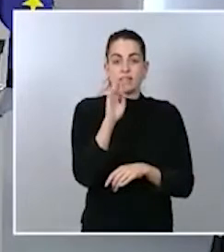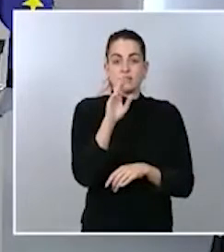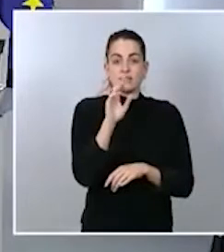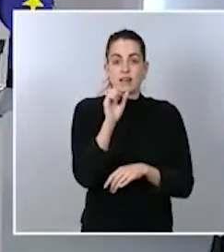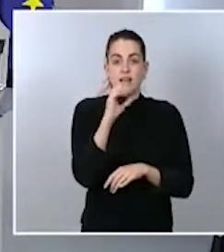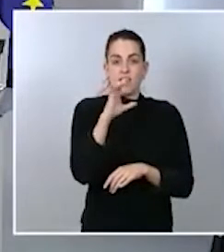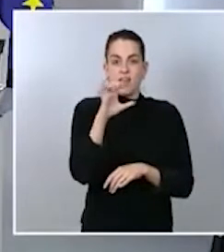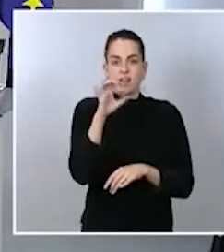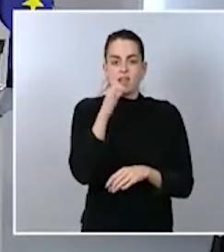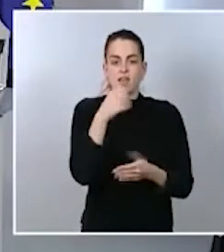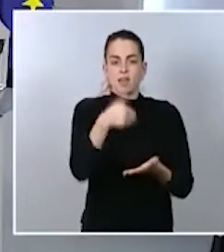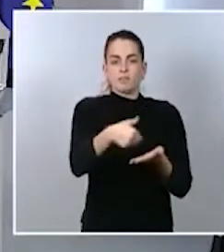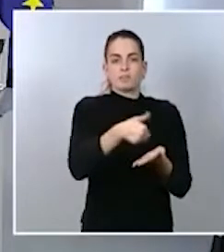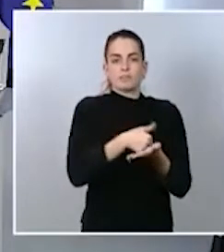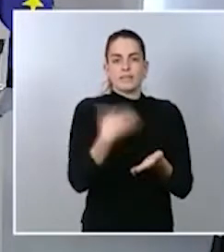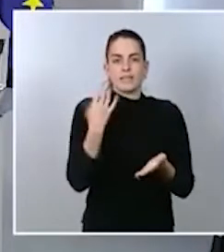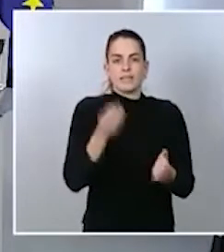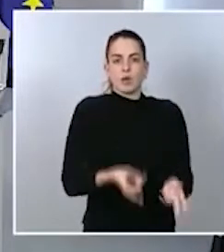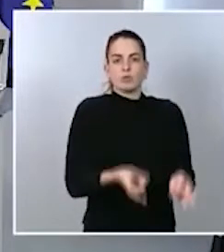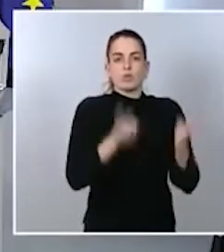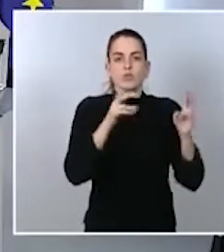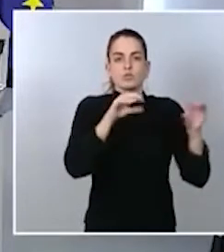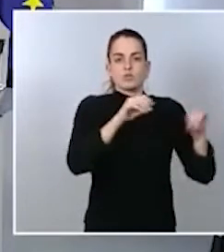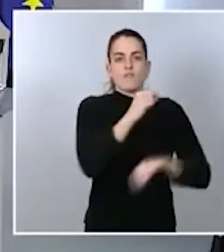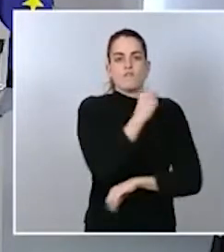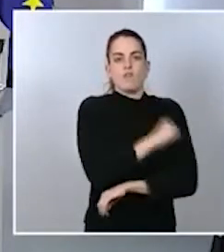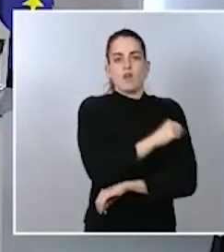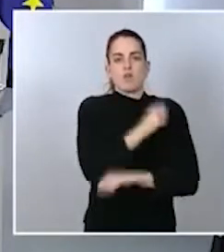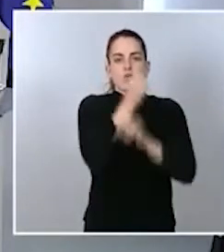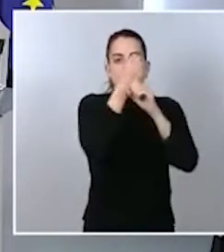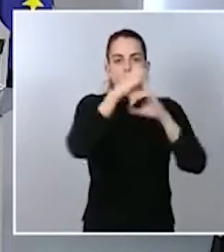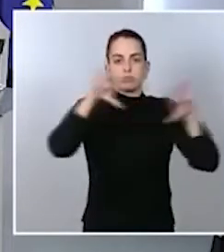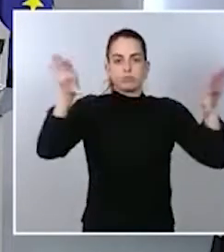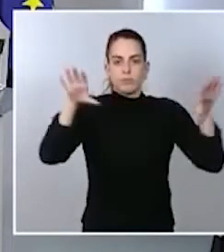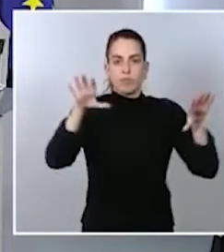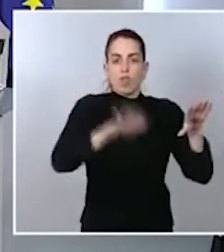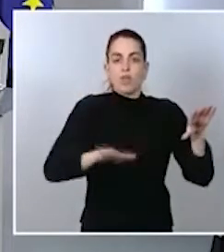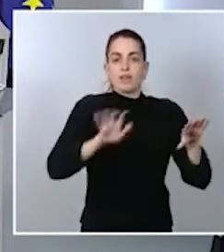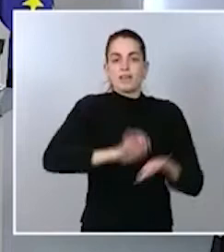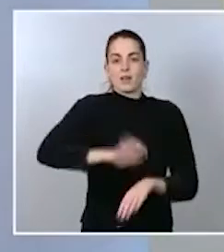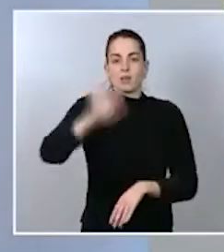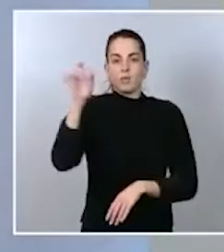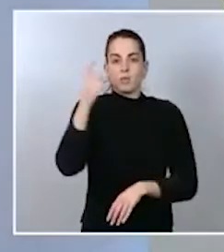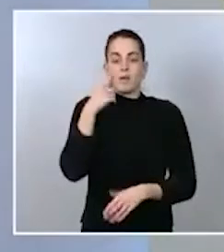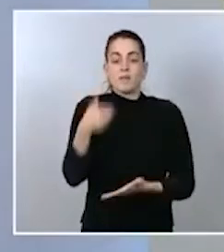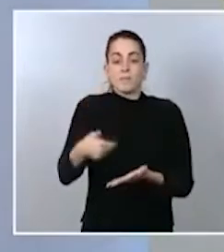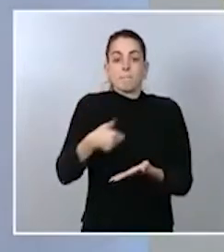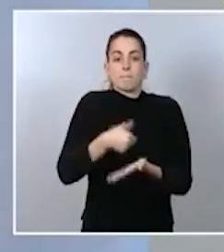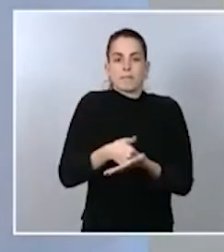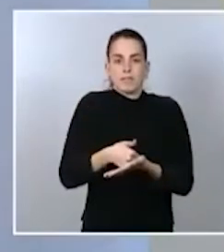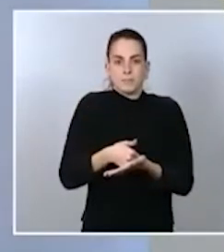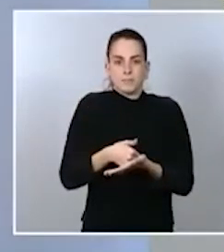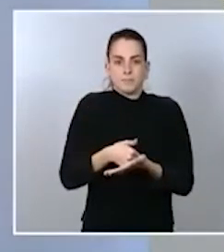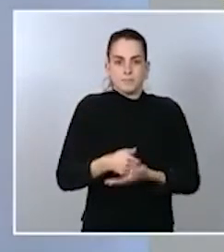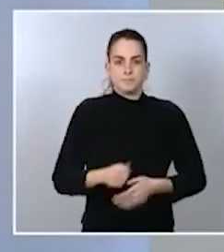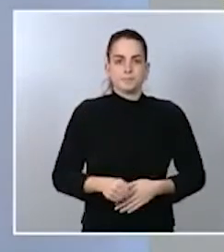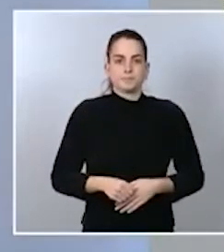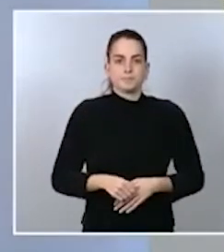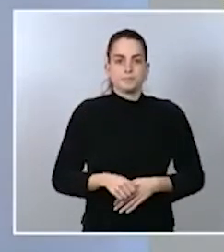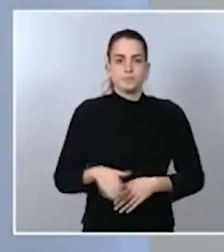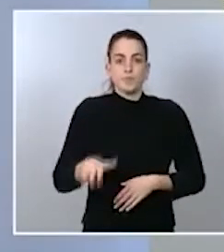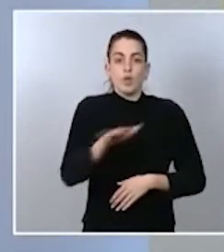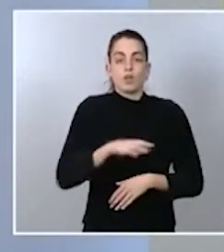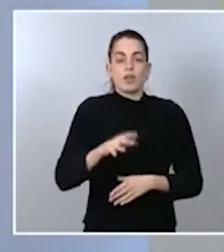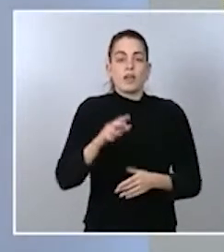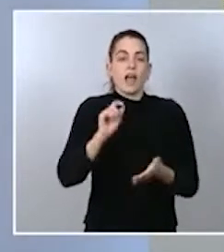de distribución de su vacuna en Europa. Han introducido esta petición ante la Agencia Europea del Medicamento. Vamos